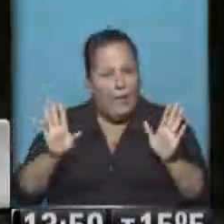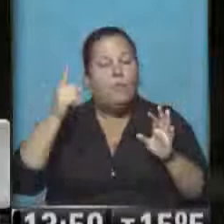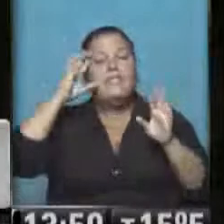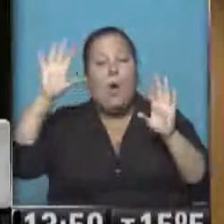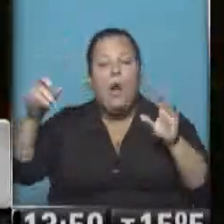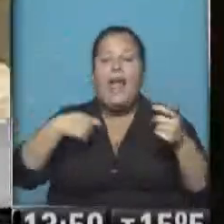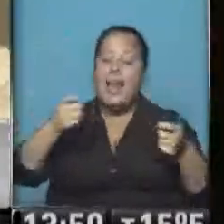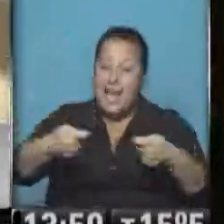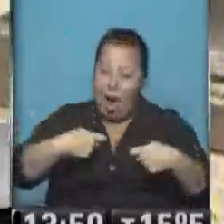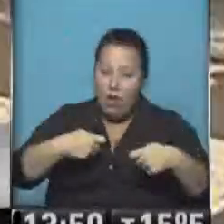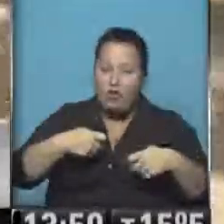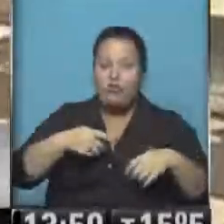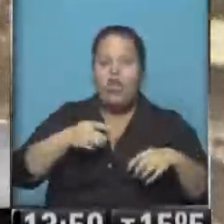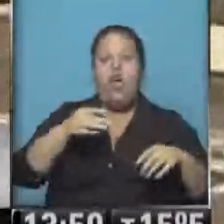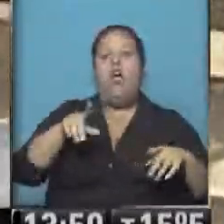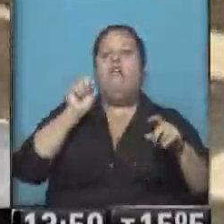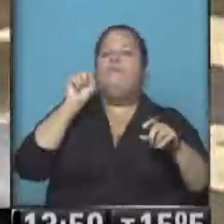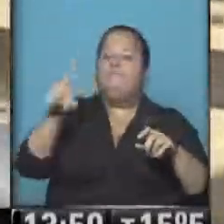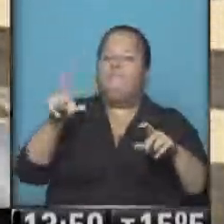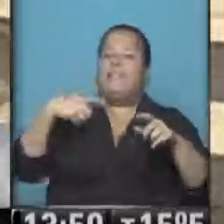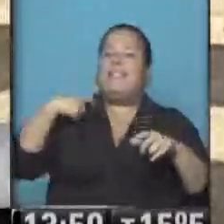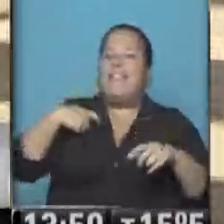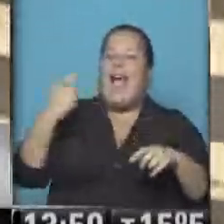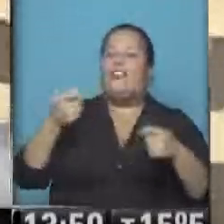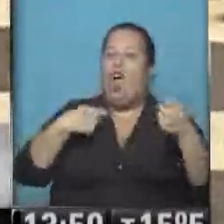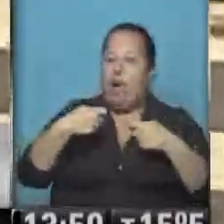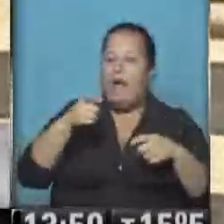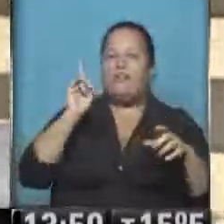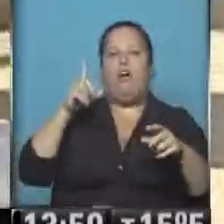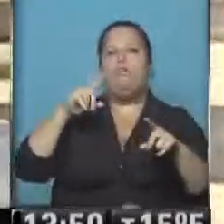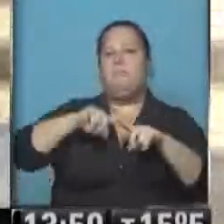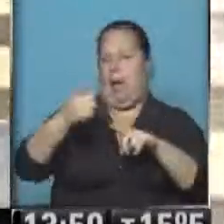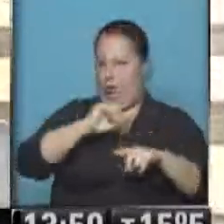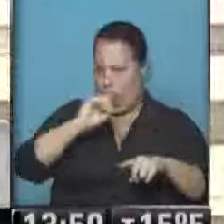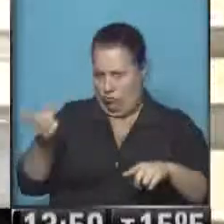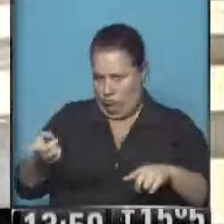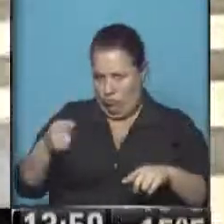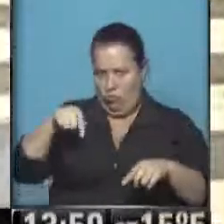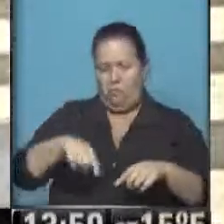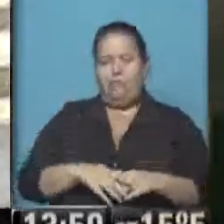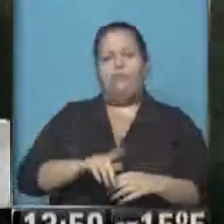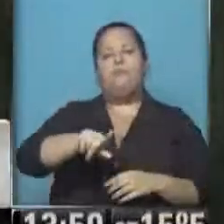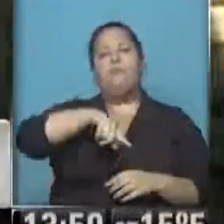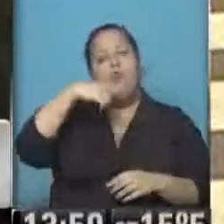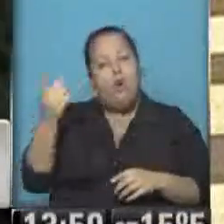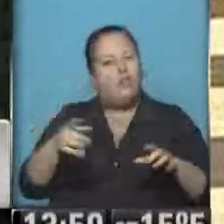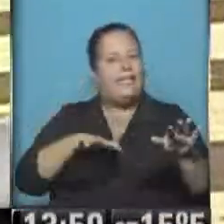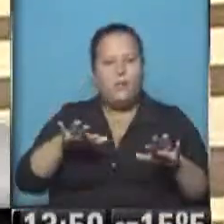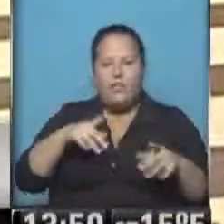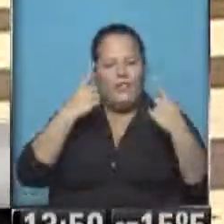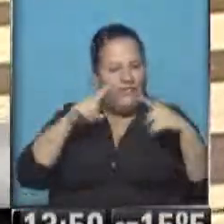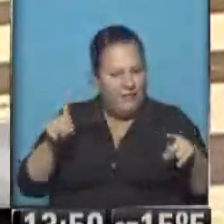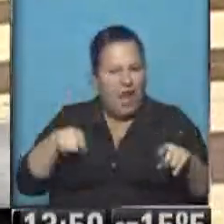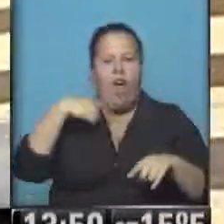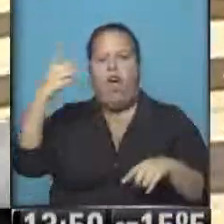recordemos que los locales y los comercios pertenecientes al sindicato de comercios no se han adherido a este paro. Otra postal, otro panorama,